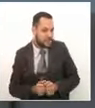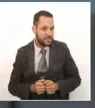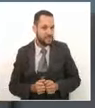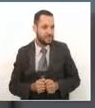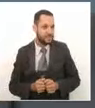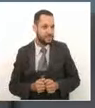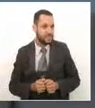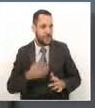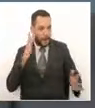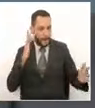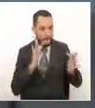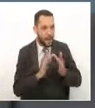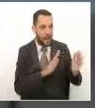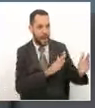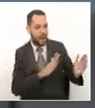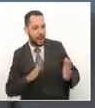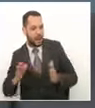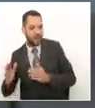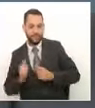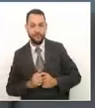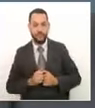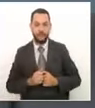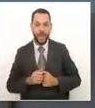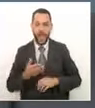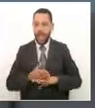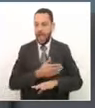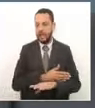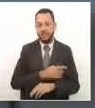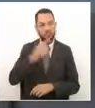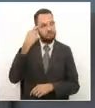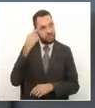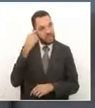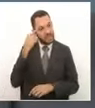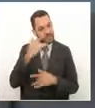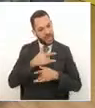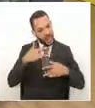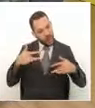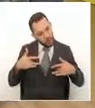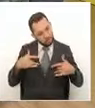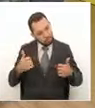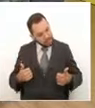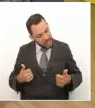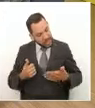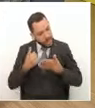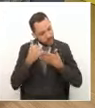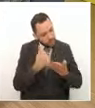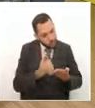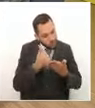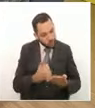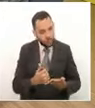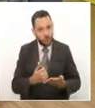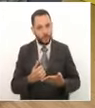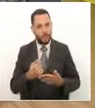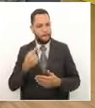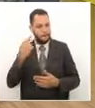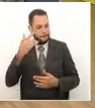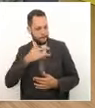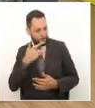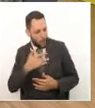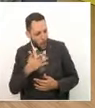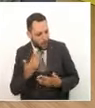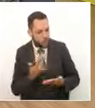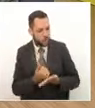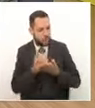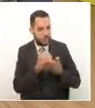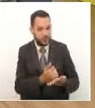todo confluye pensábamos que de pronto íbamos a haber amenazado de alguna manera un proyecto tan grande